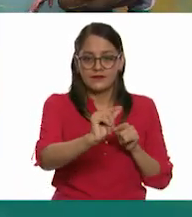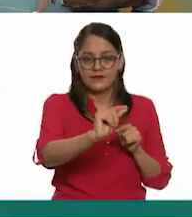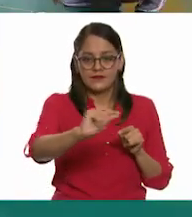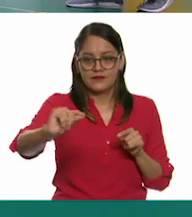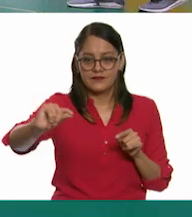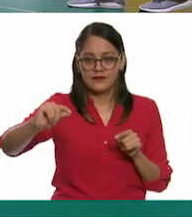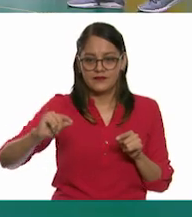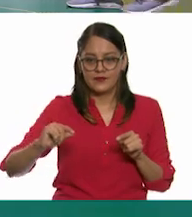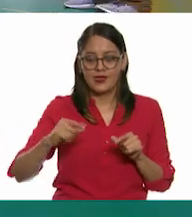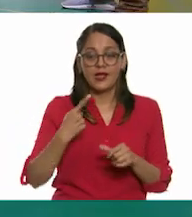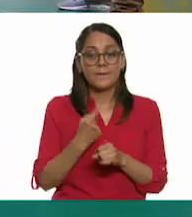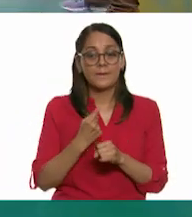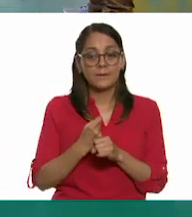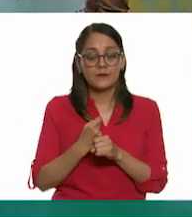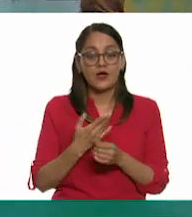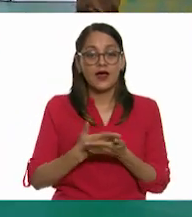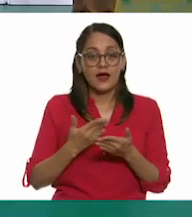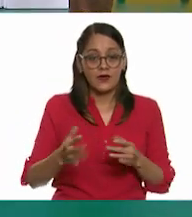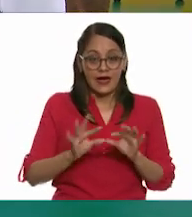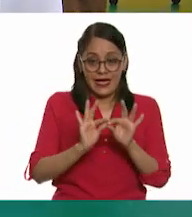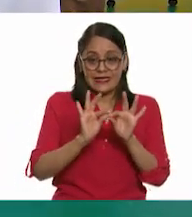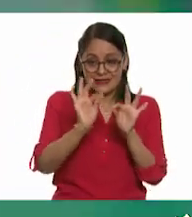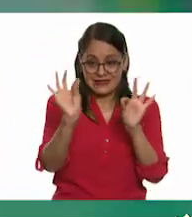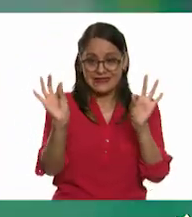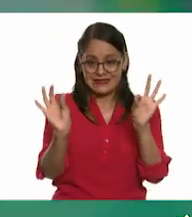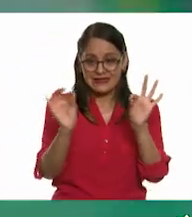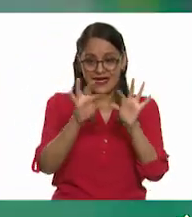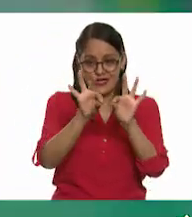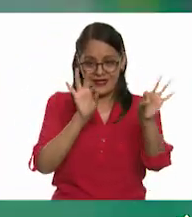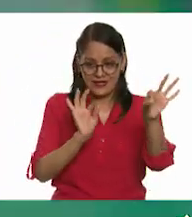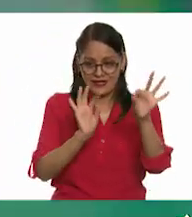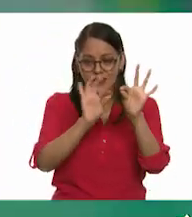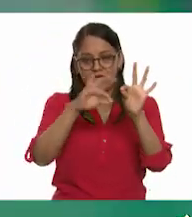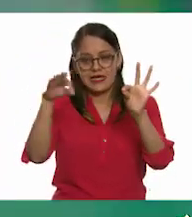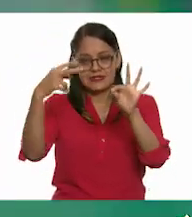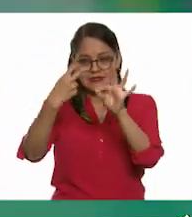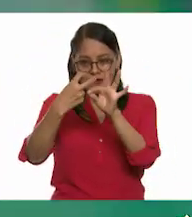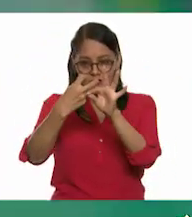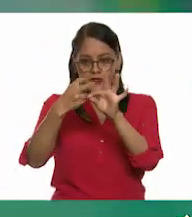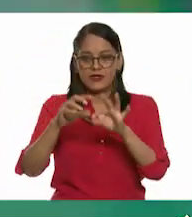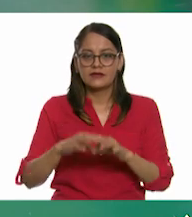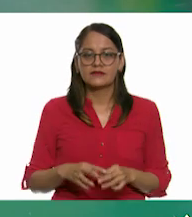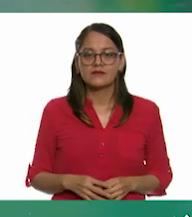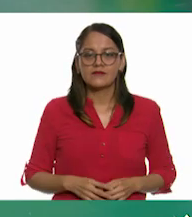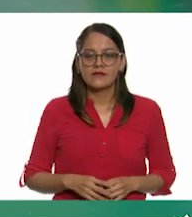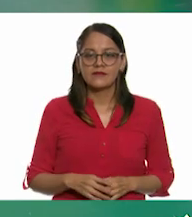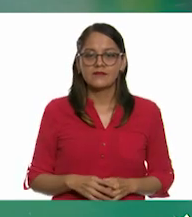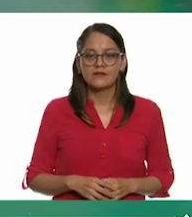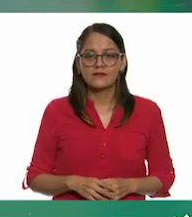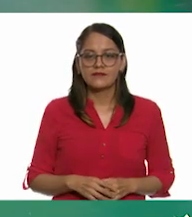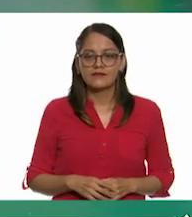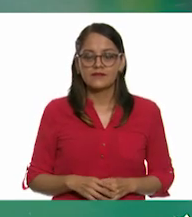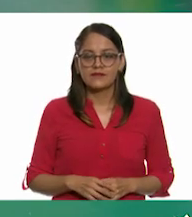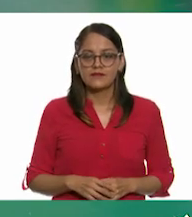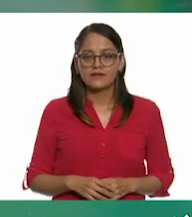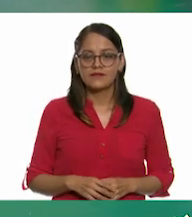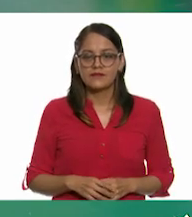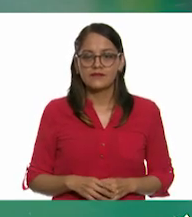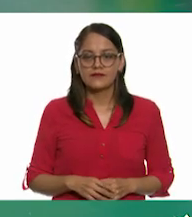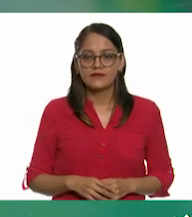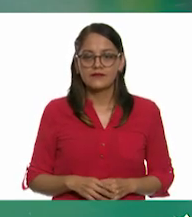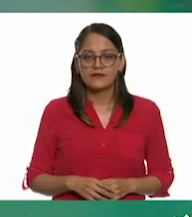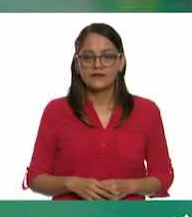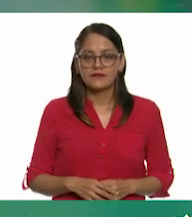y voy a aprovechar esta cinta para pegar la segunda. Ok. Hacemos algo por